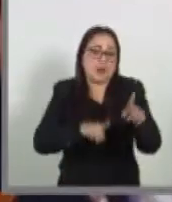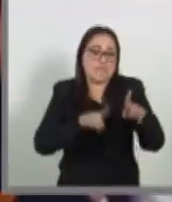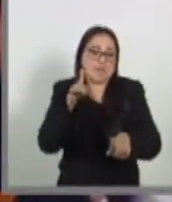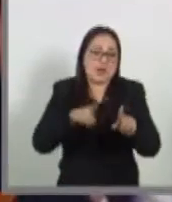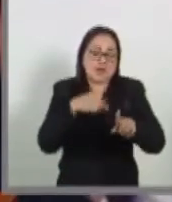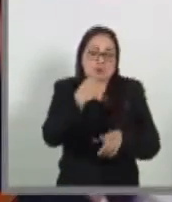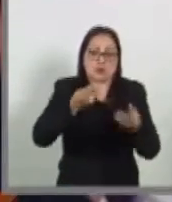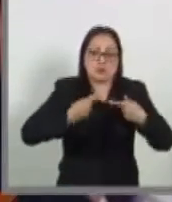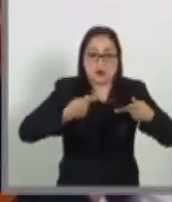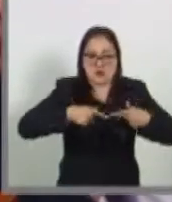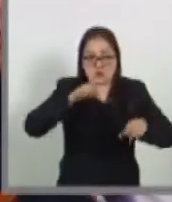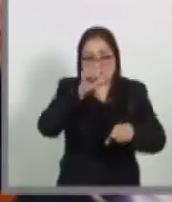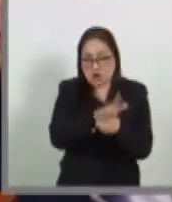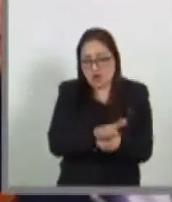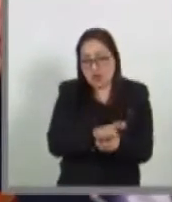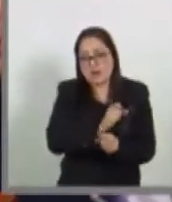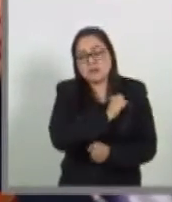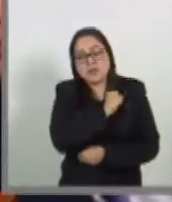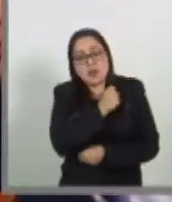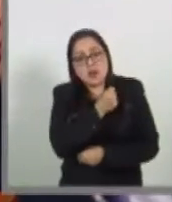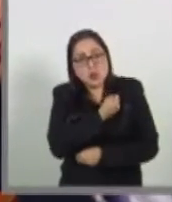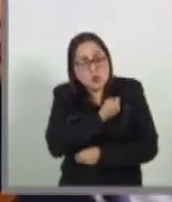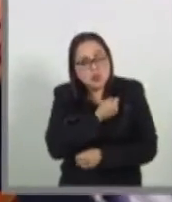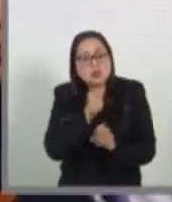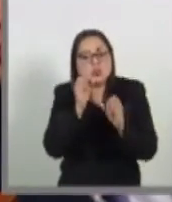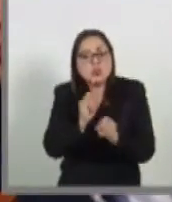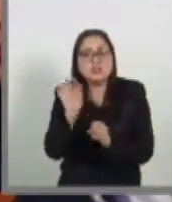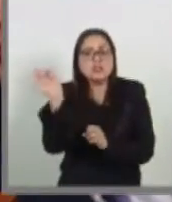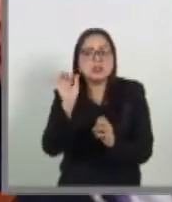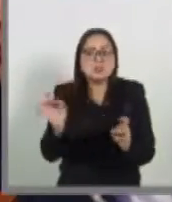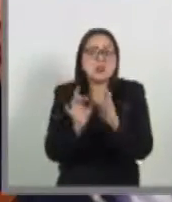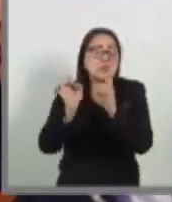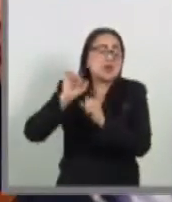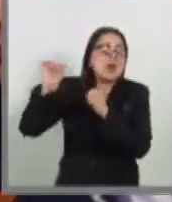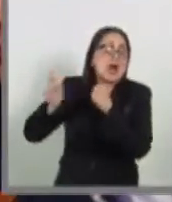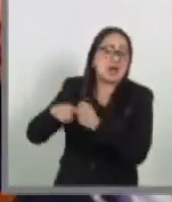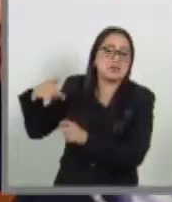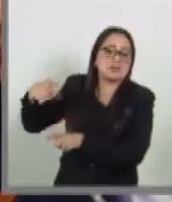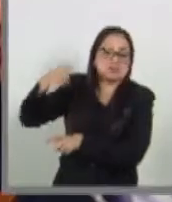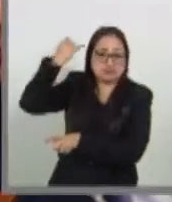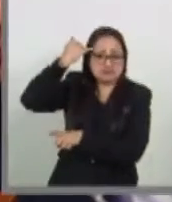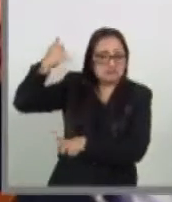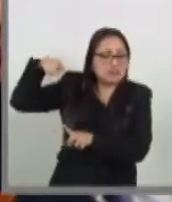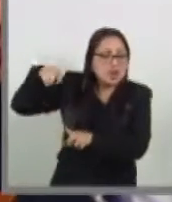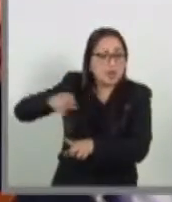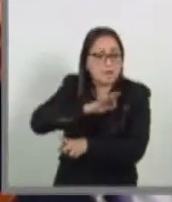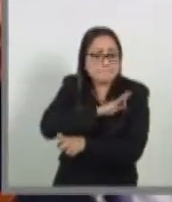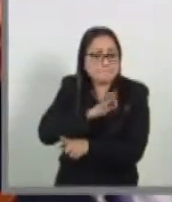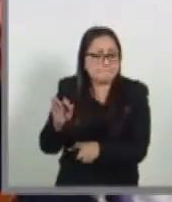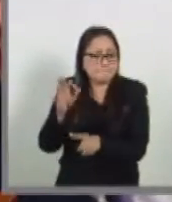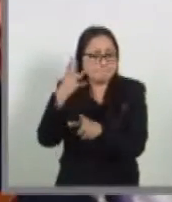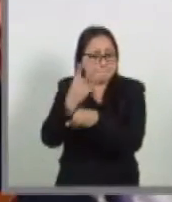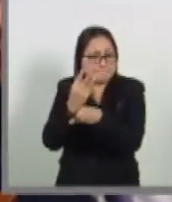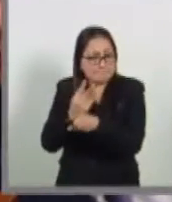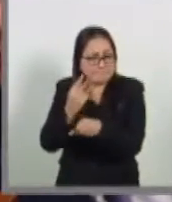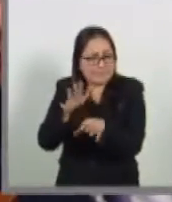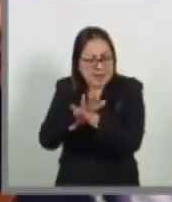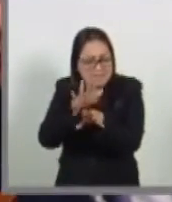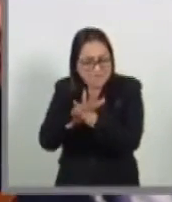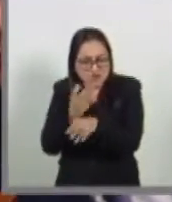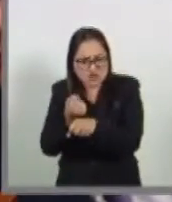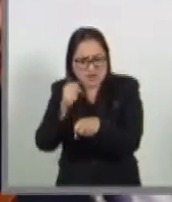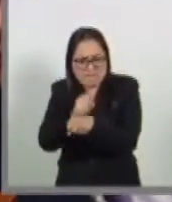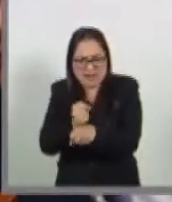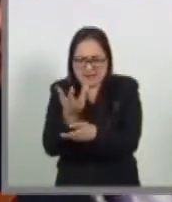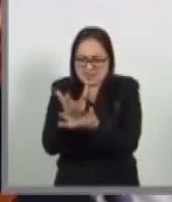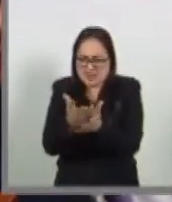circunstancia personal, de salud o de alguna otra situación que considerara, la posibilidad de ajustar sus semanas, es decir,